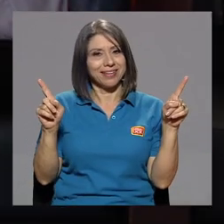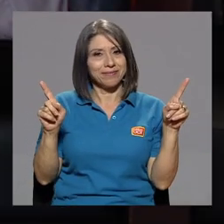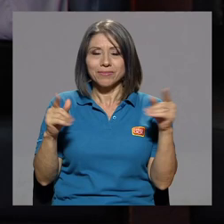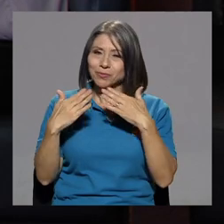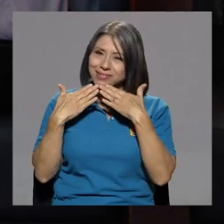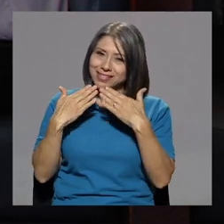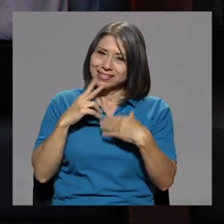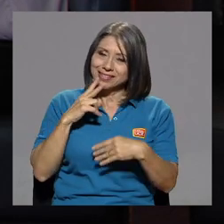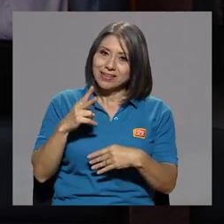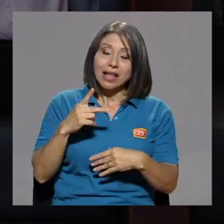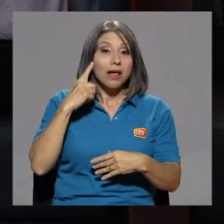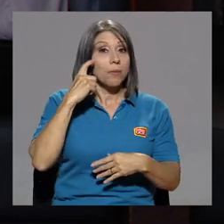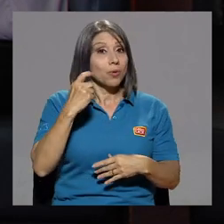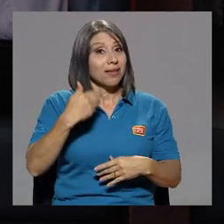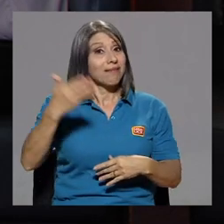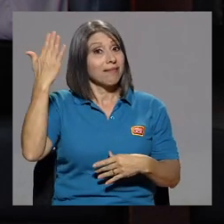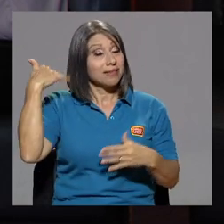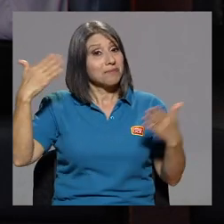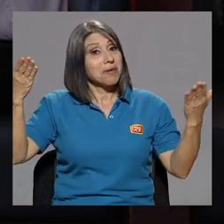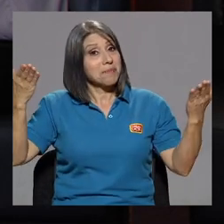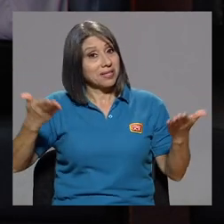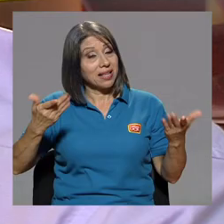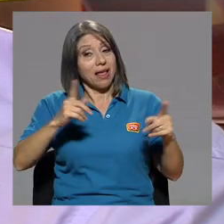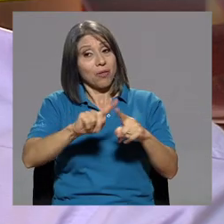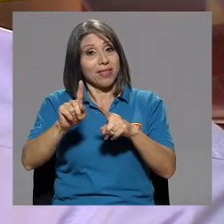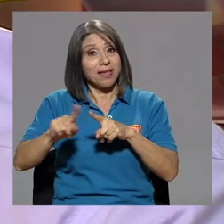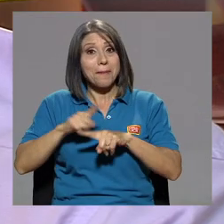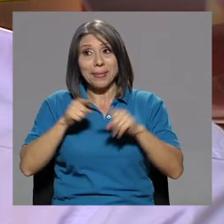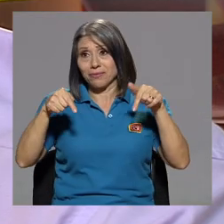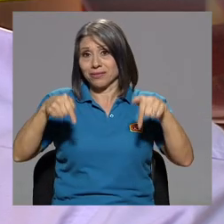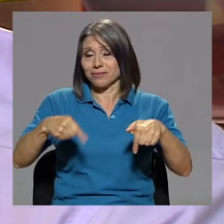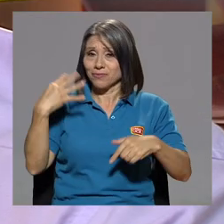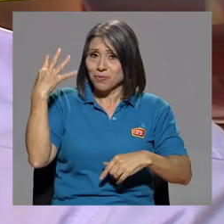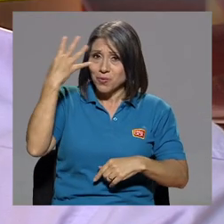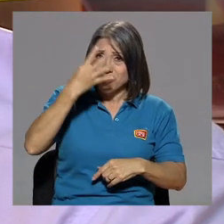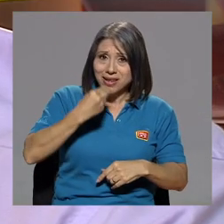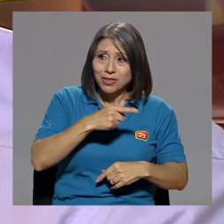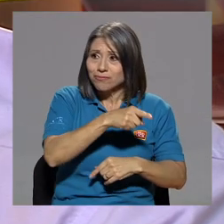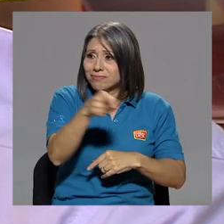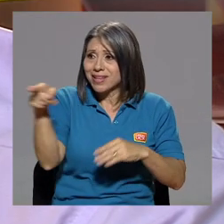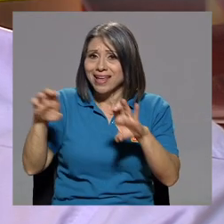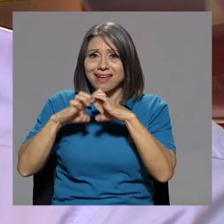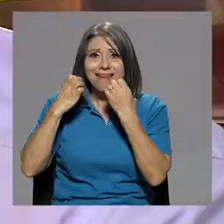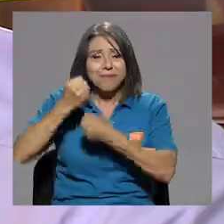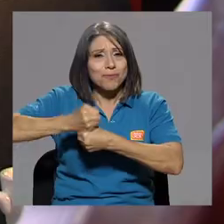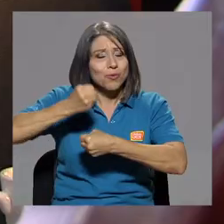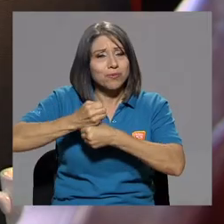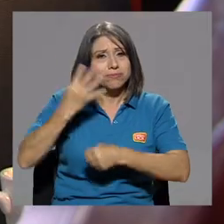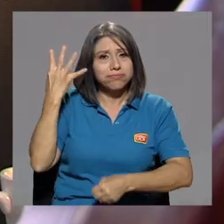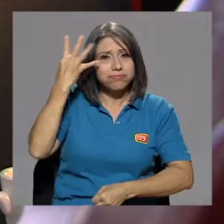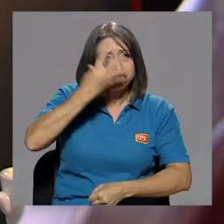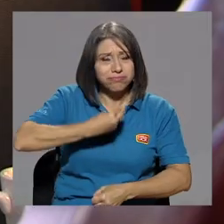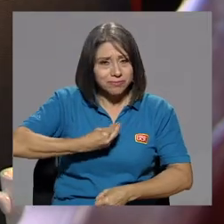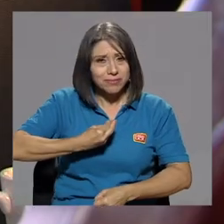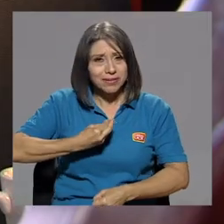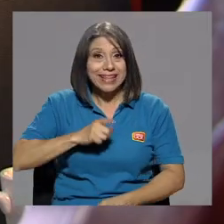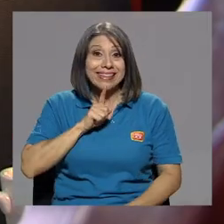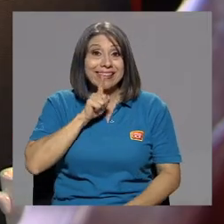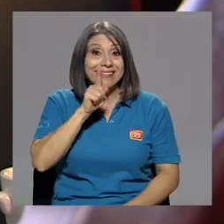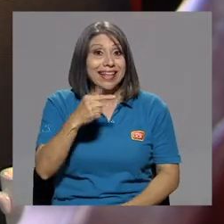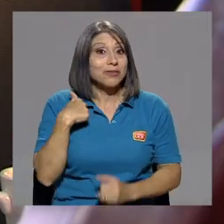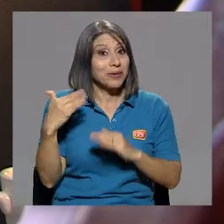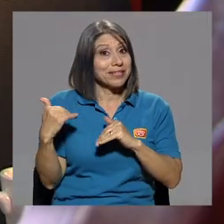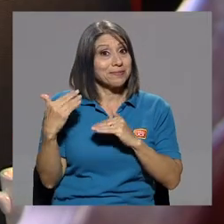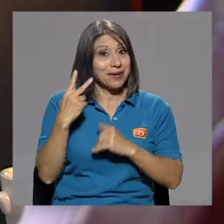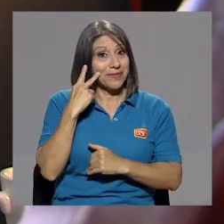Muchas gracias, de verdad. Porque me han presentado en varias, pero esto fue muy lindo, tenés un equipo precioso, y de verdad espero